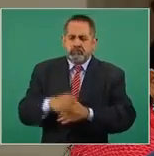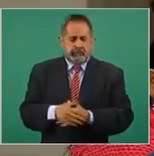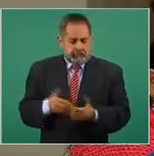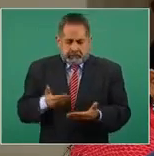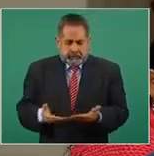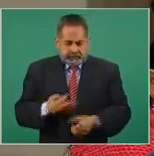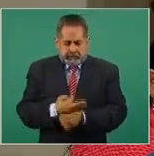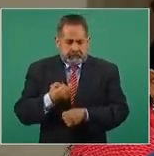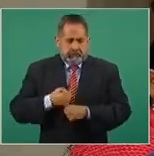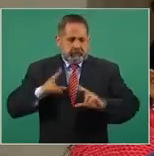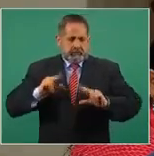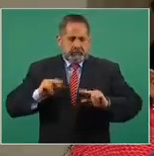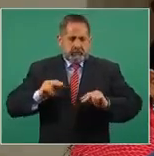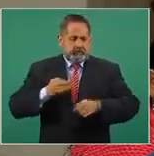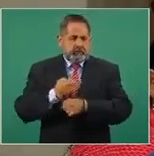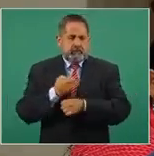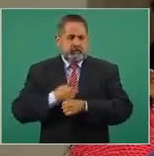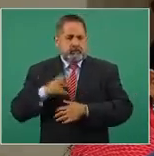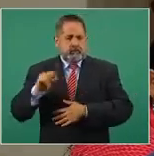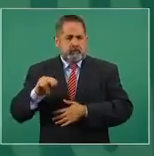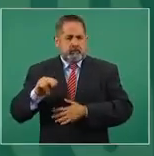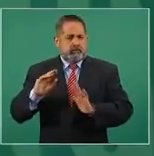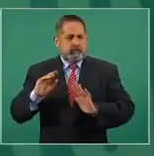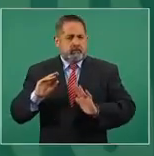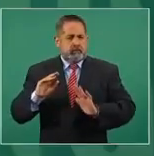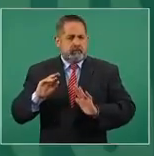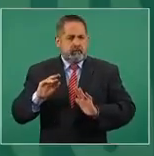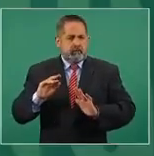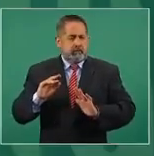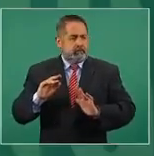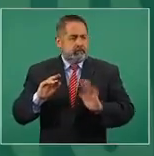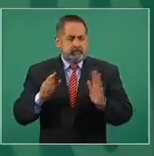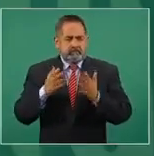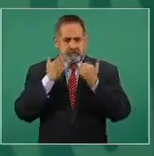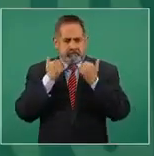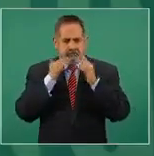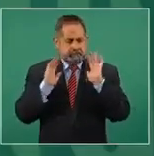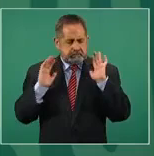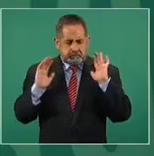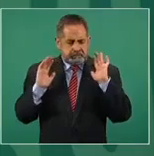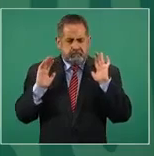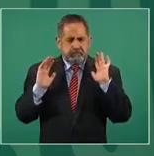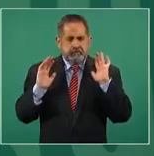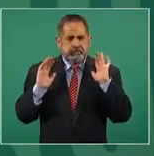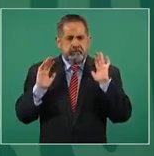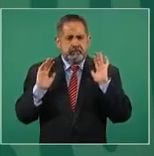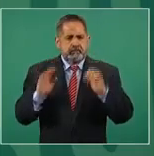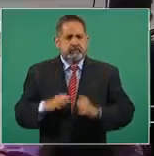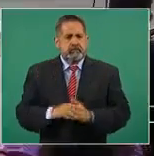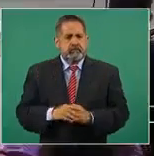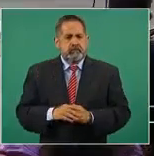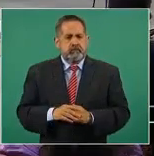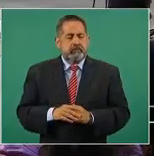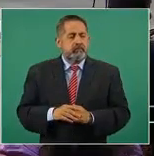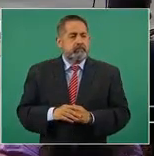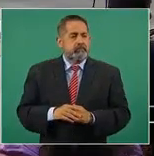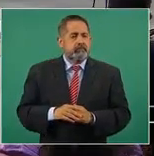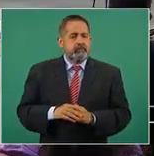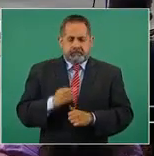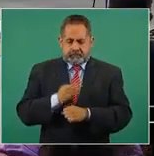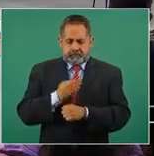porque si no vamos a